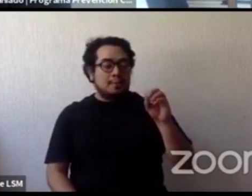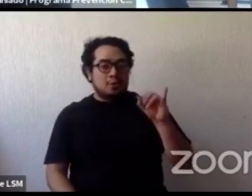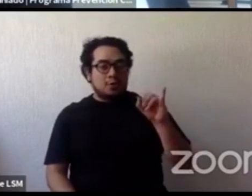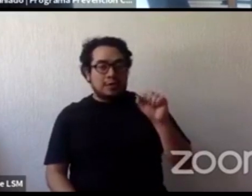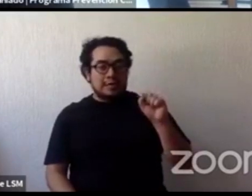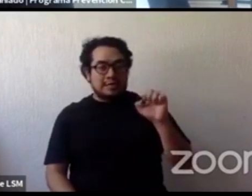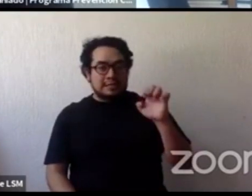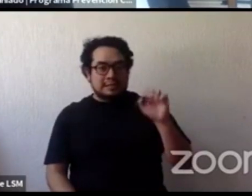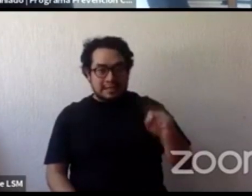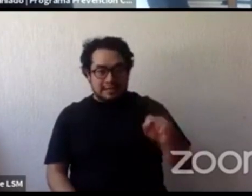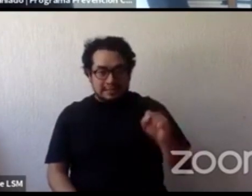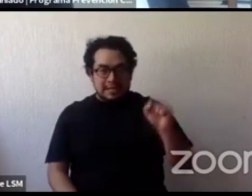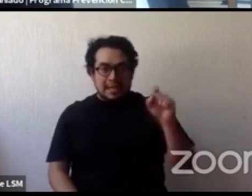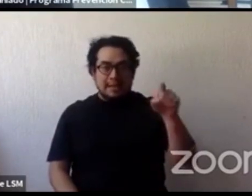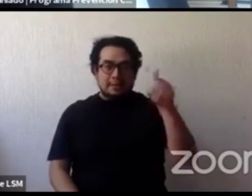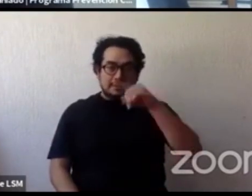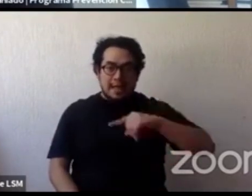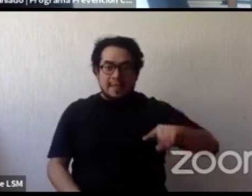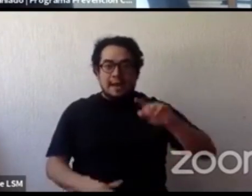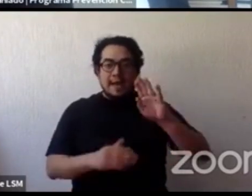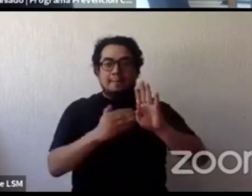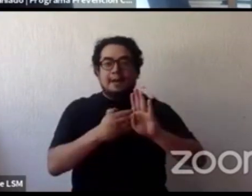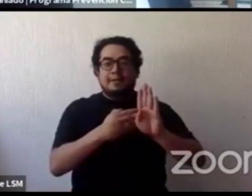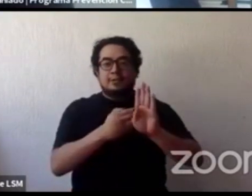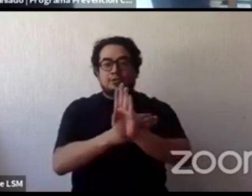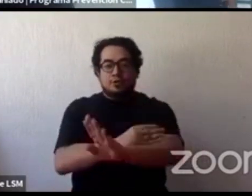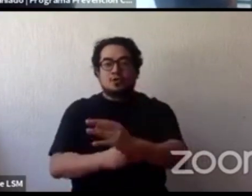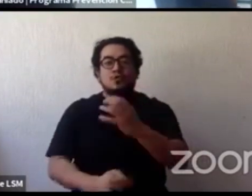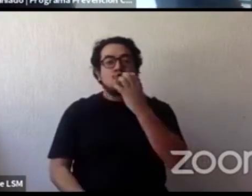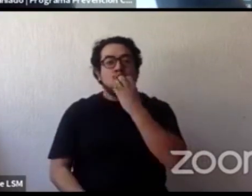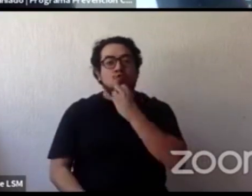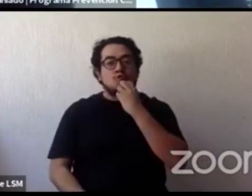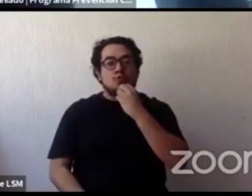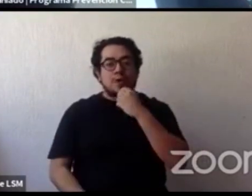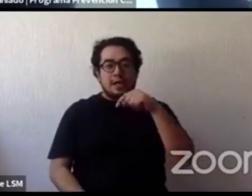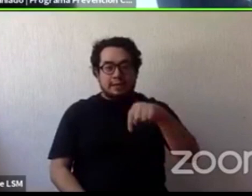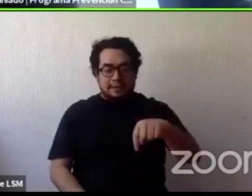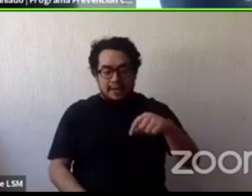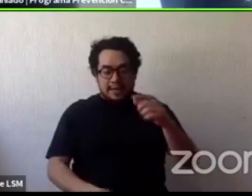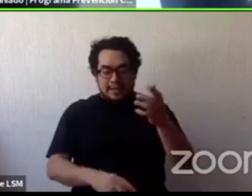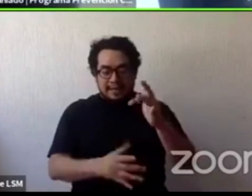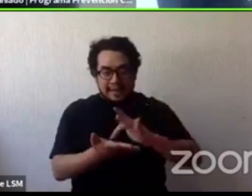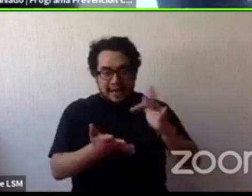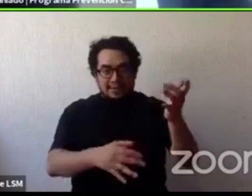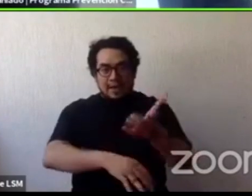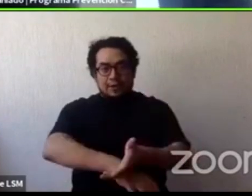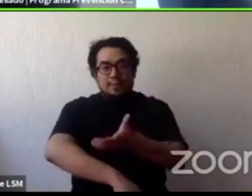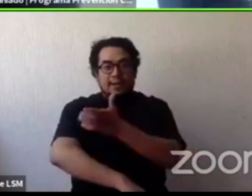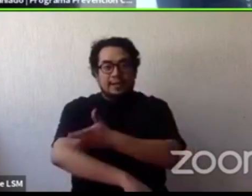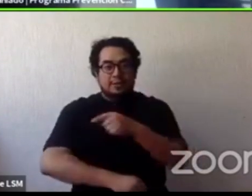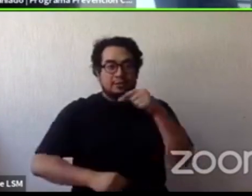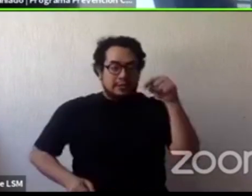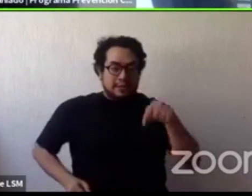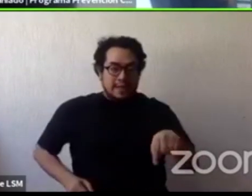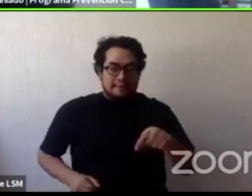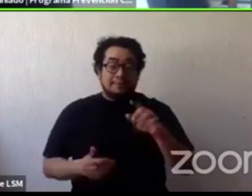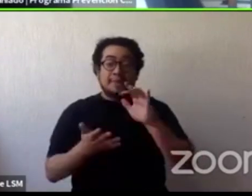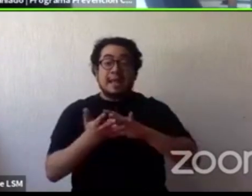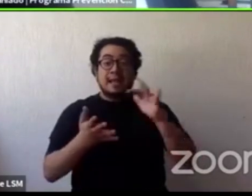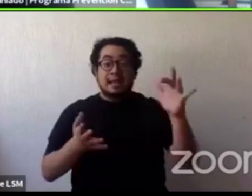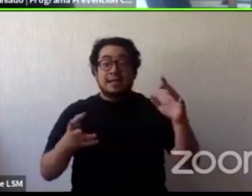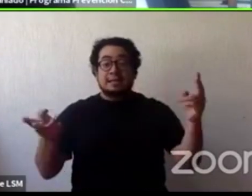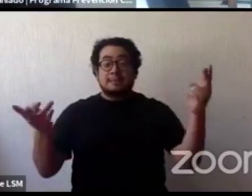del programa de prevención de la comunidad judía en México gracias por acompañarnos este mediodía muchas gracias a ti Javier y a todos los que participaron